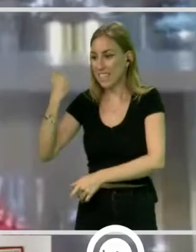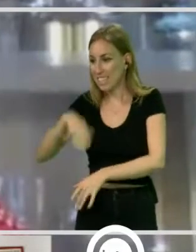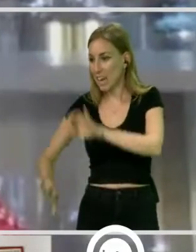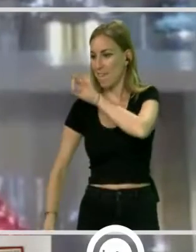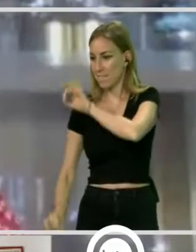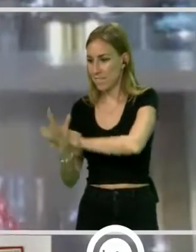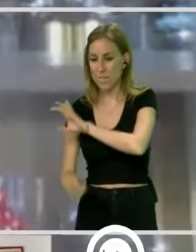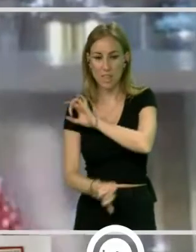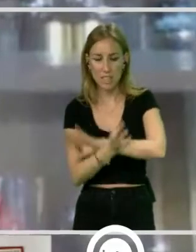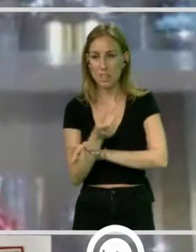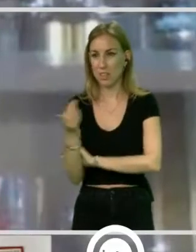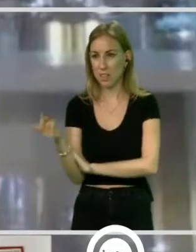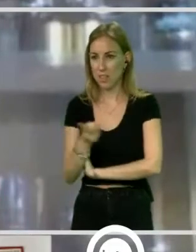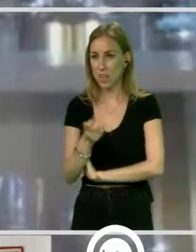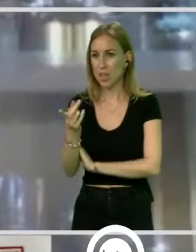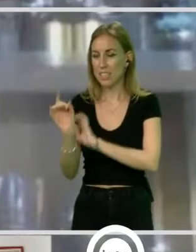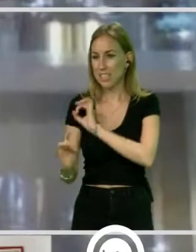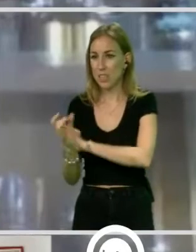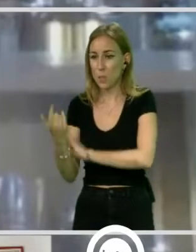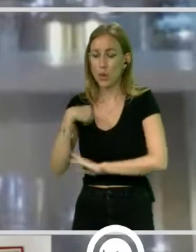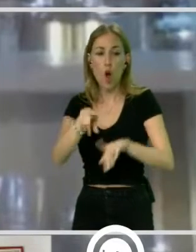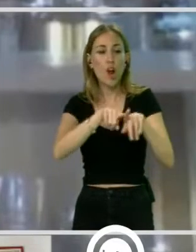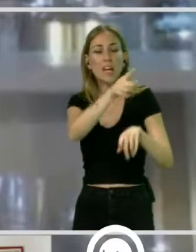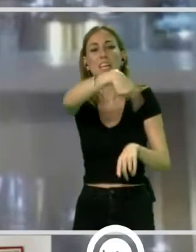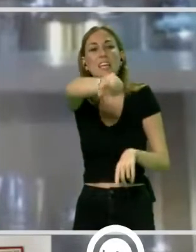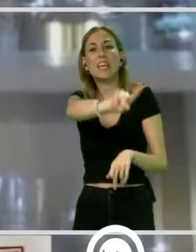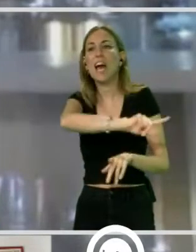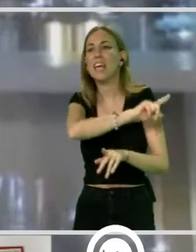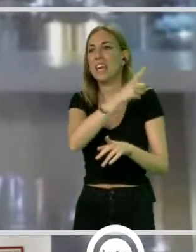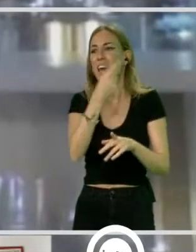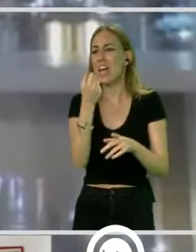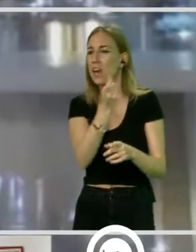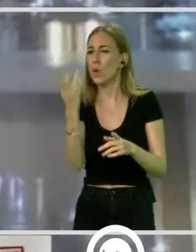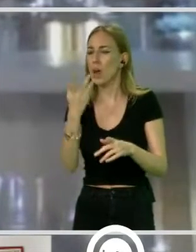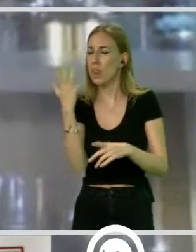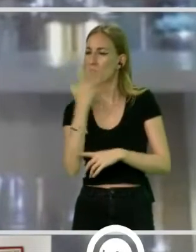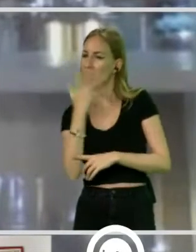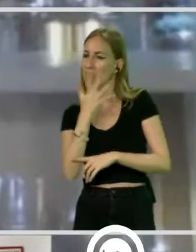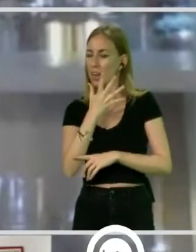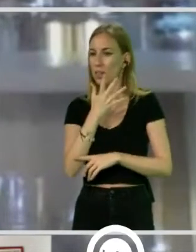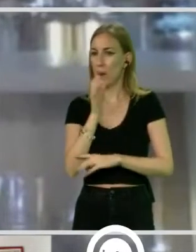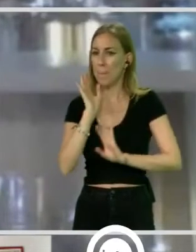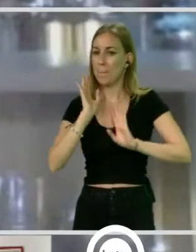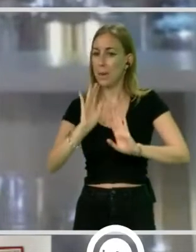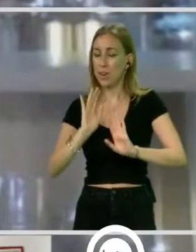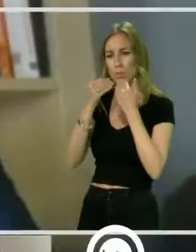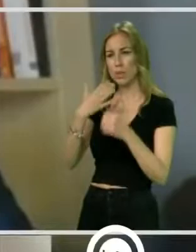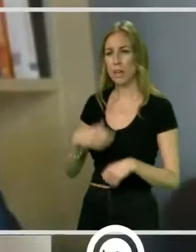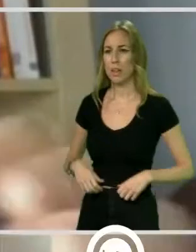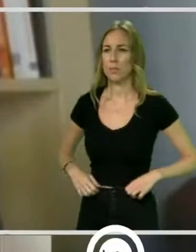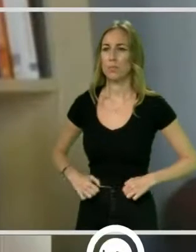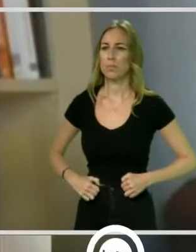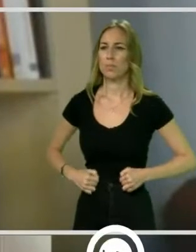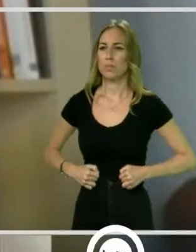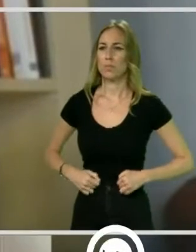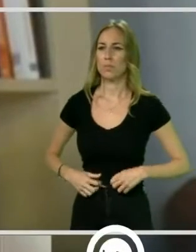esa zona y ustedes critican porque dicen que no contempla sombras, pero es lo que nos ha permitido cultura. La